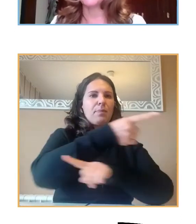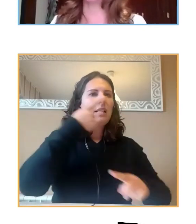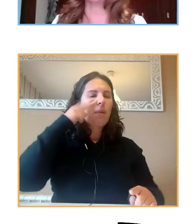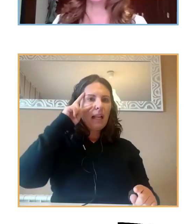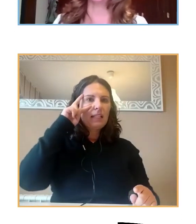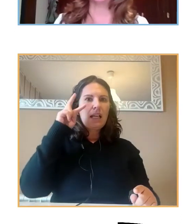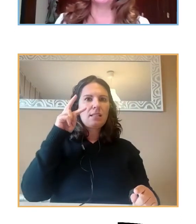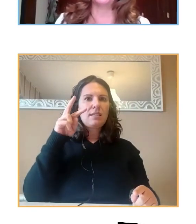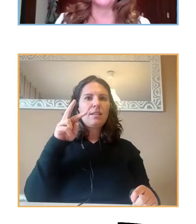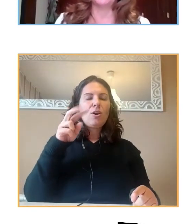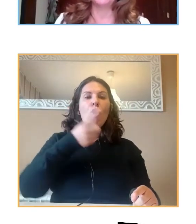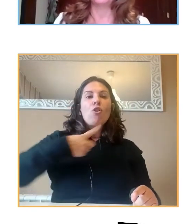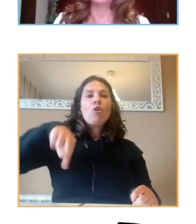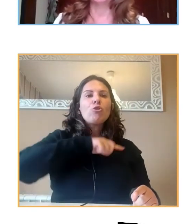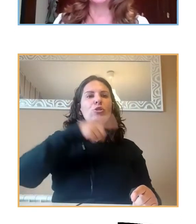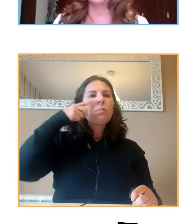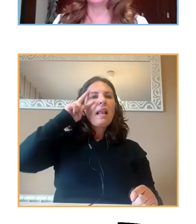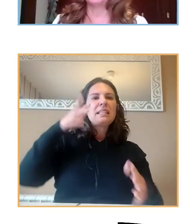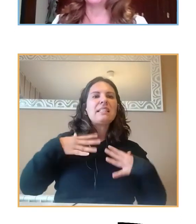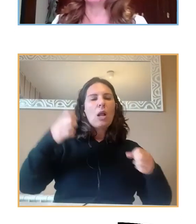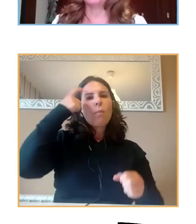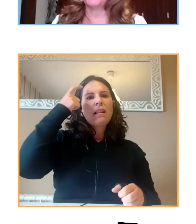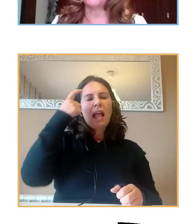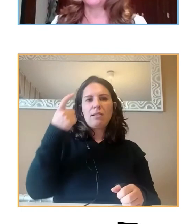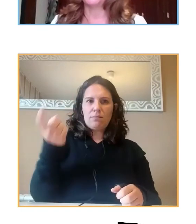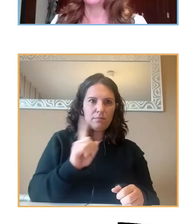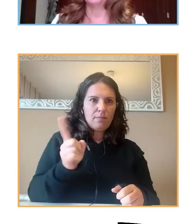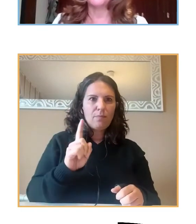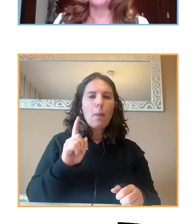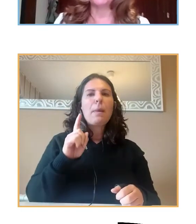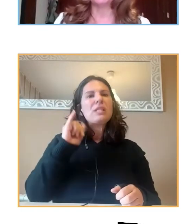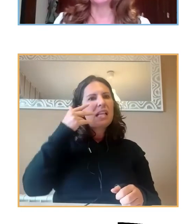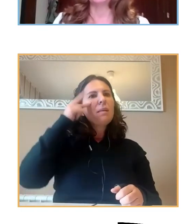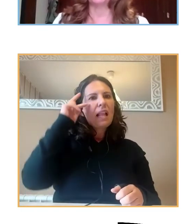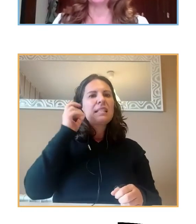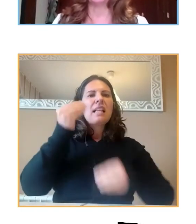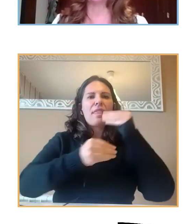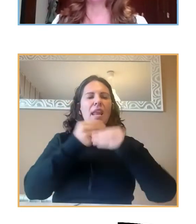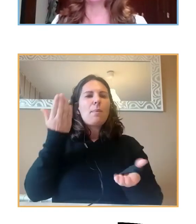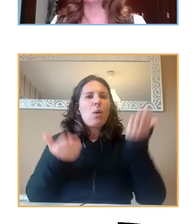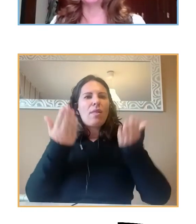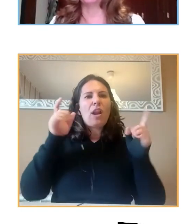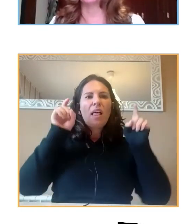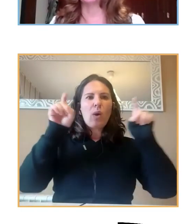especialistas en salud mental, pero sí en hacer evaluación educativa para poder detectar los problemas y